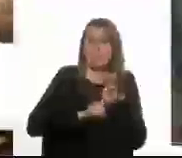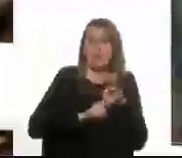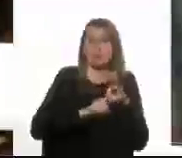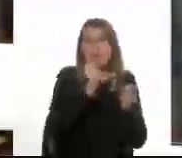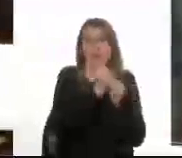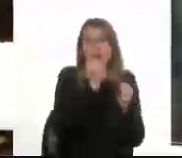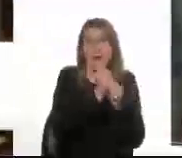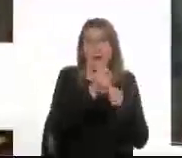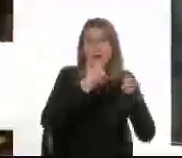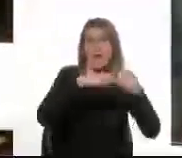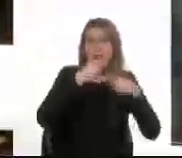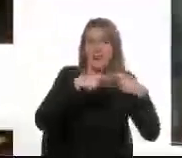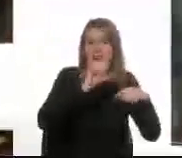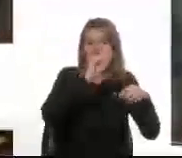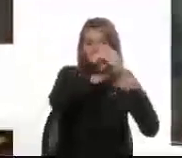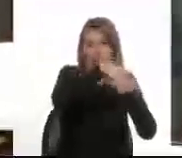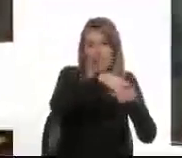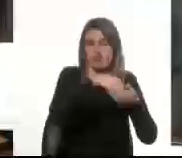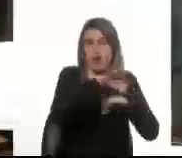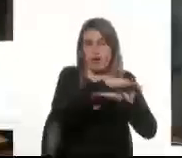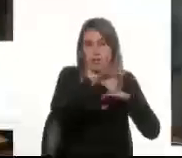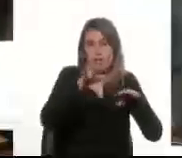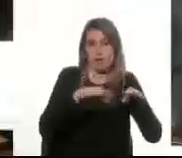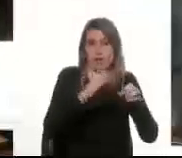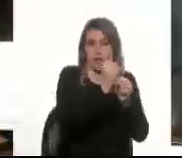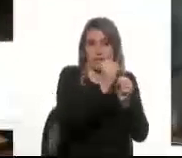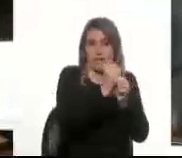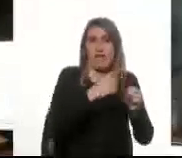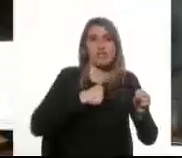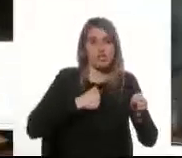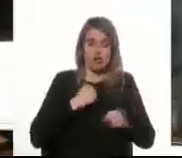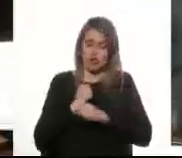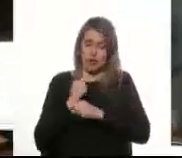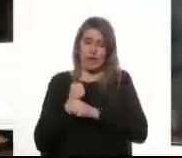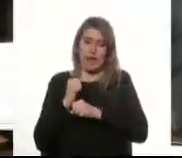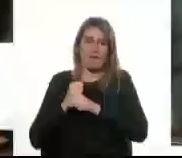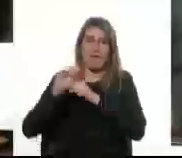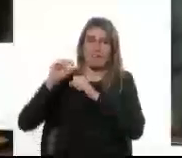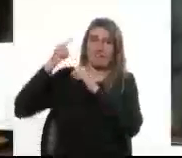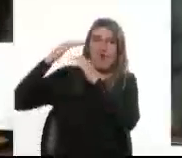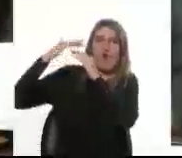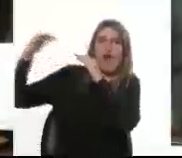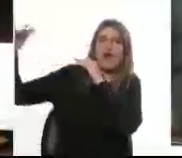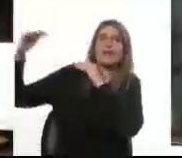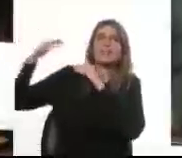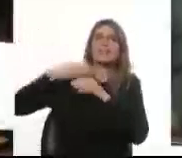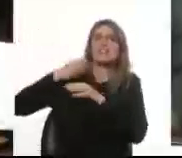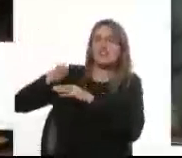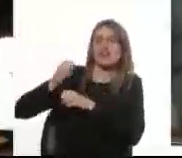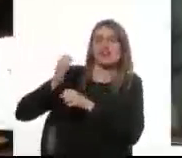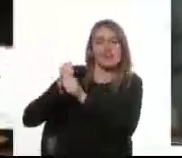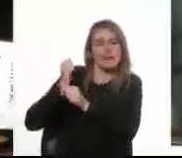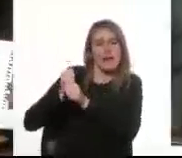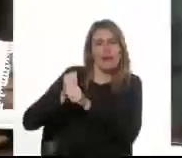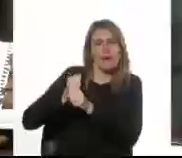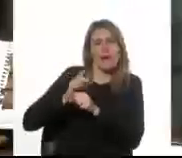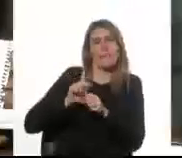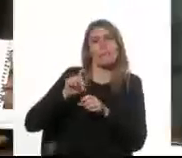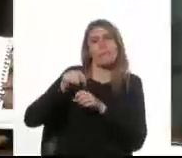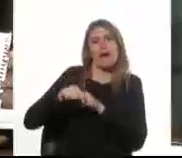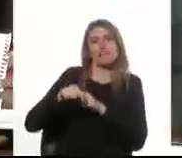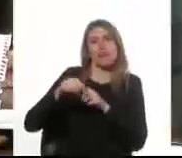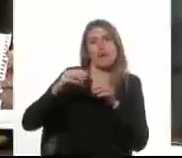bolichera y yo a trabajar a unos solares que tenía mi madre en el paso de la arena.